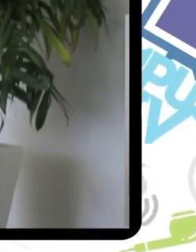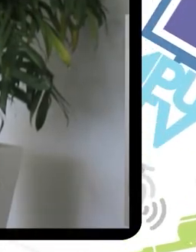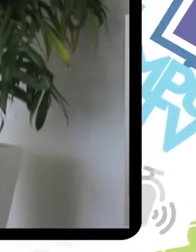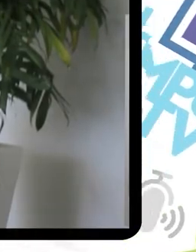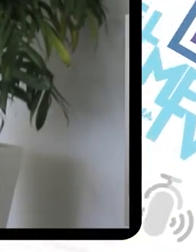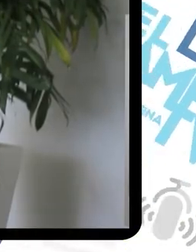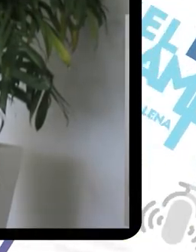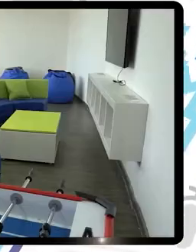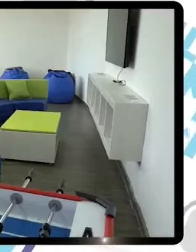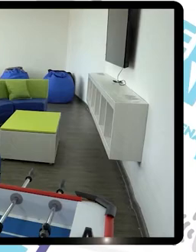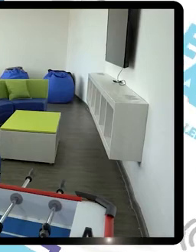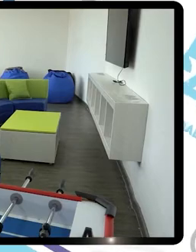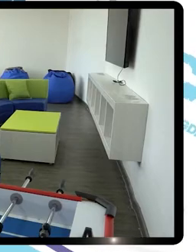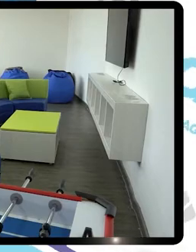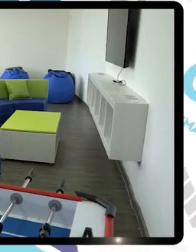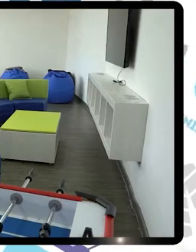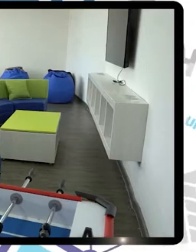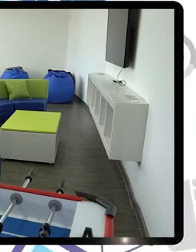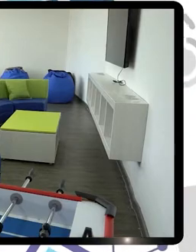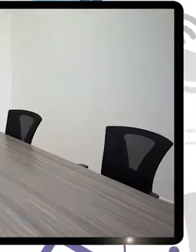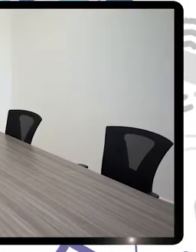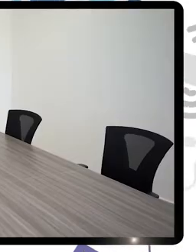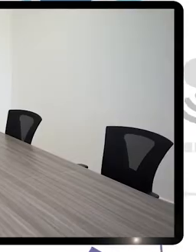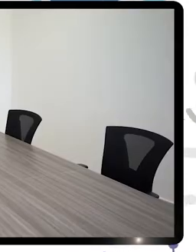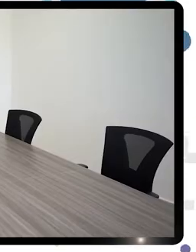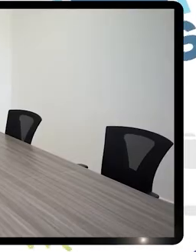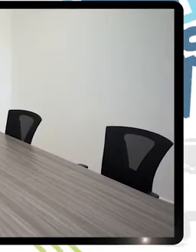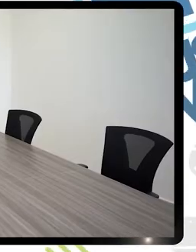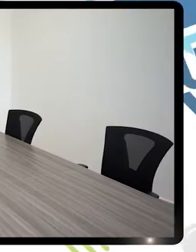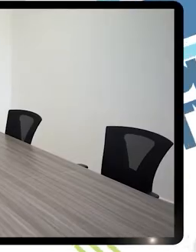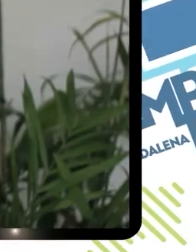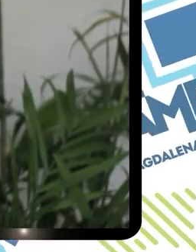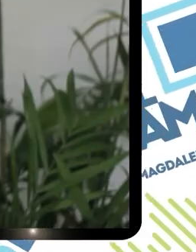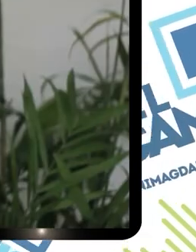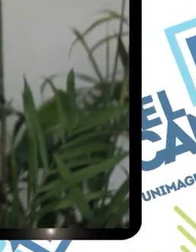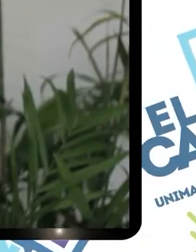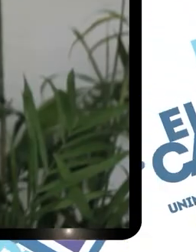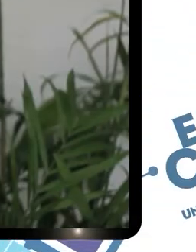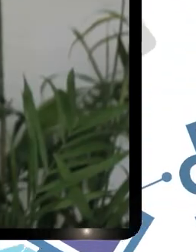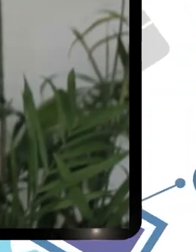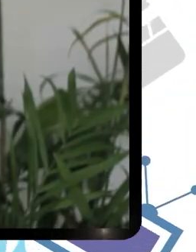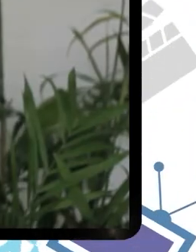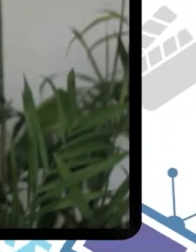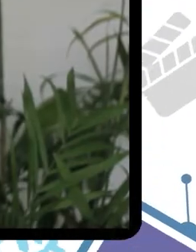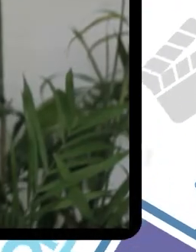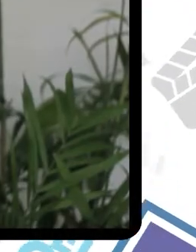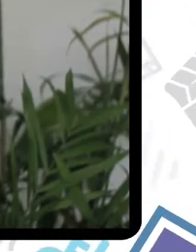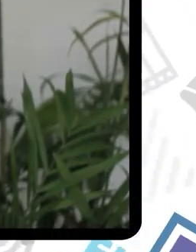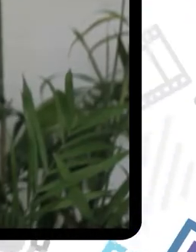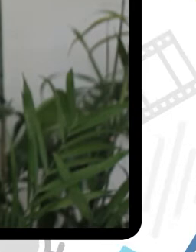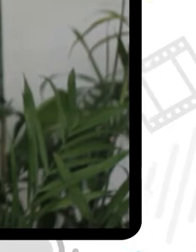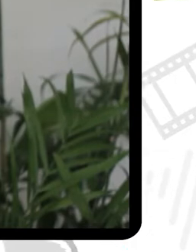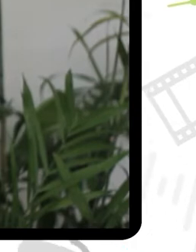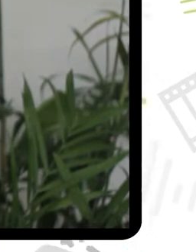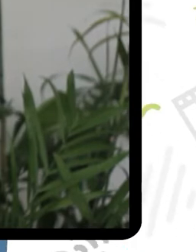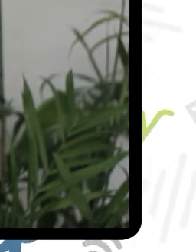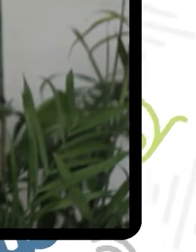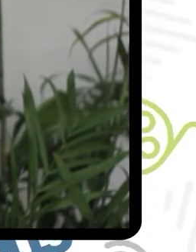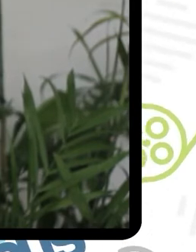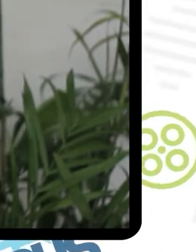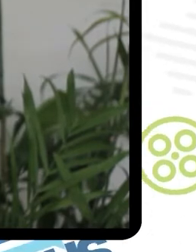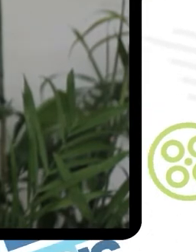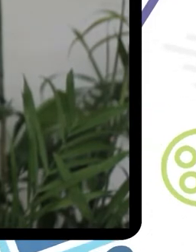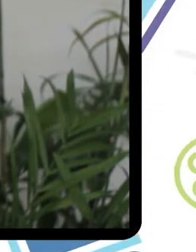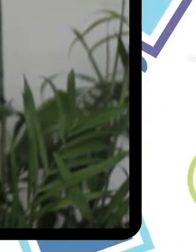áreas como cubículos, sala de bienestar estudiantil y sala de reuniones Jóvenes de diferentes asociaciones y colectivos que